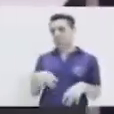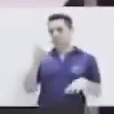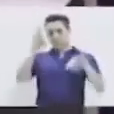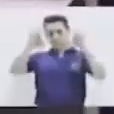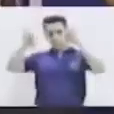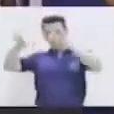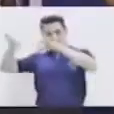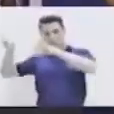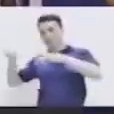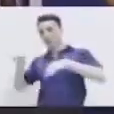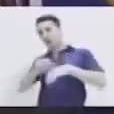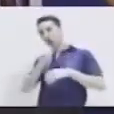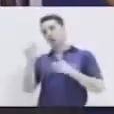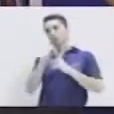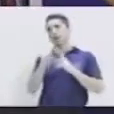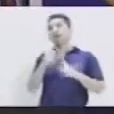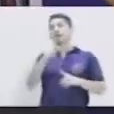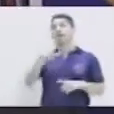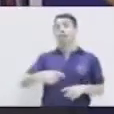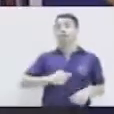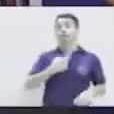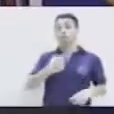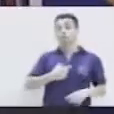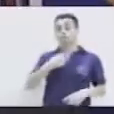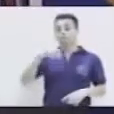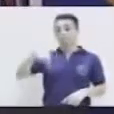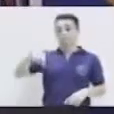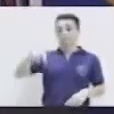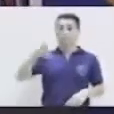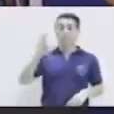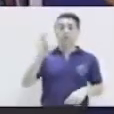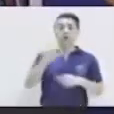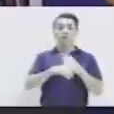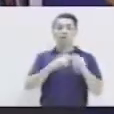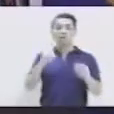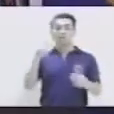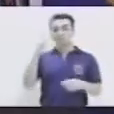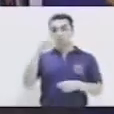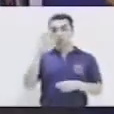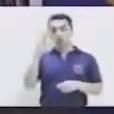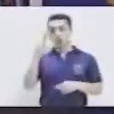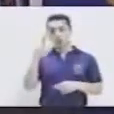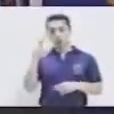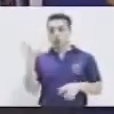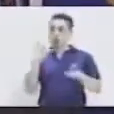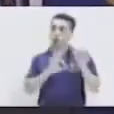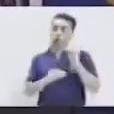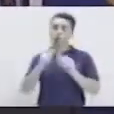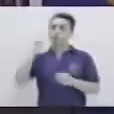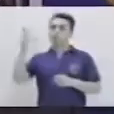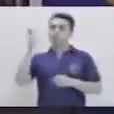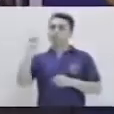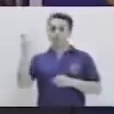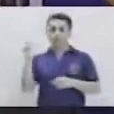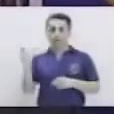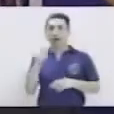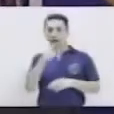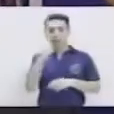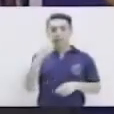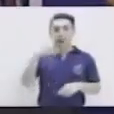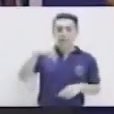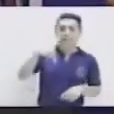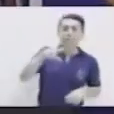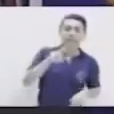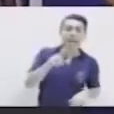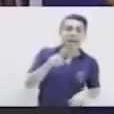de tu escuela. A tu profesor. Profesor o profesora. Allí está la